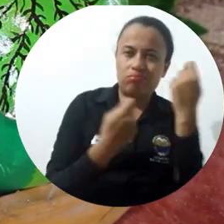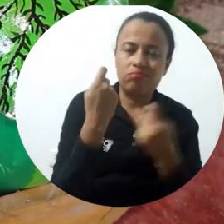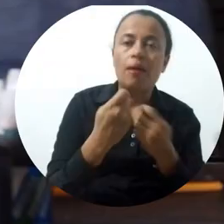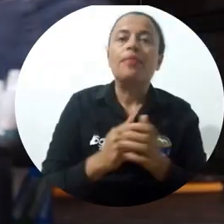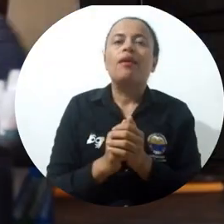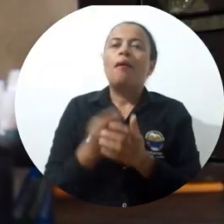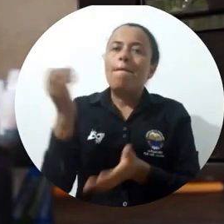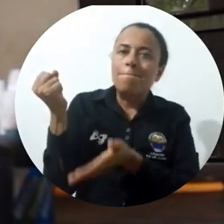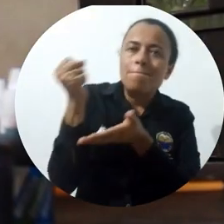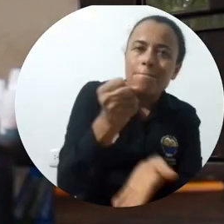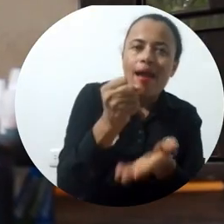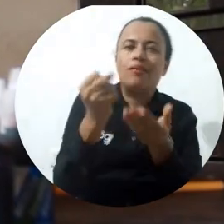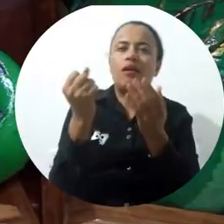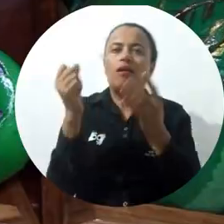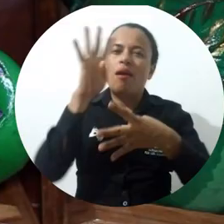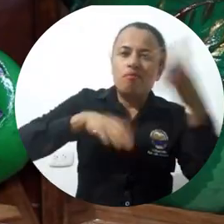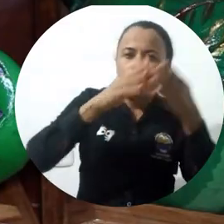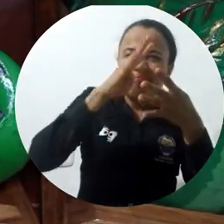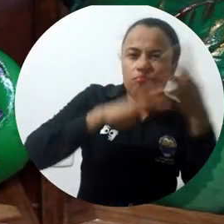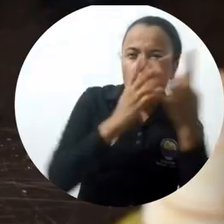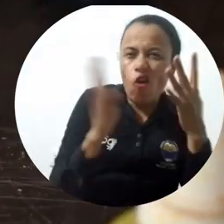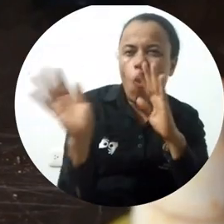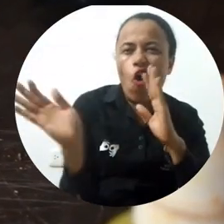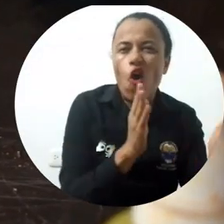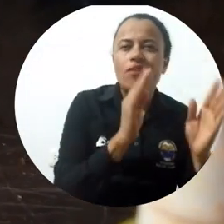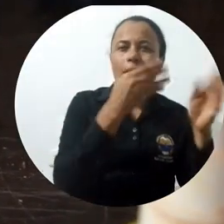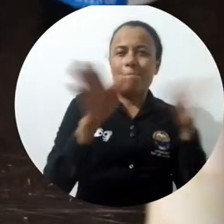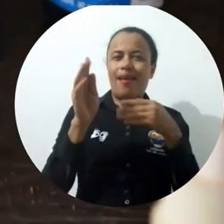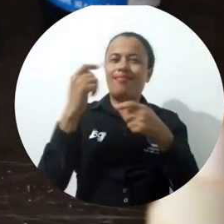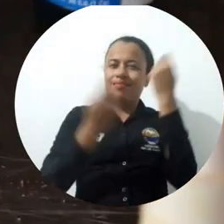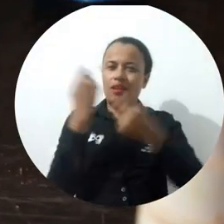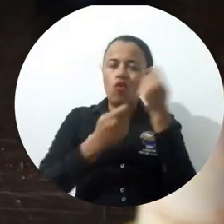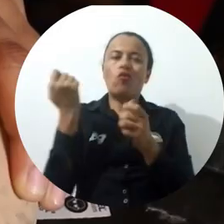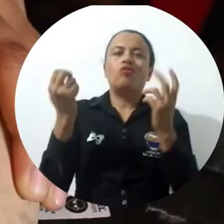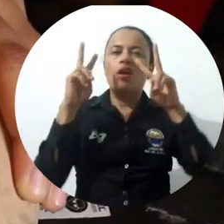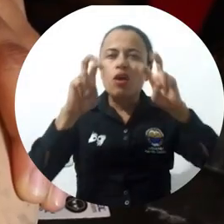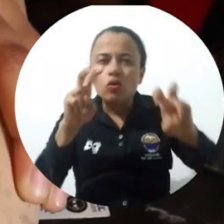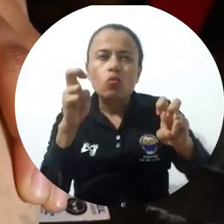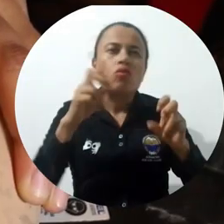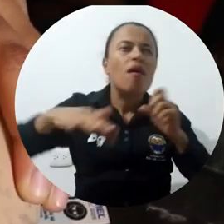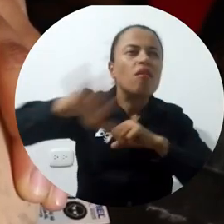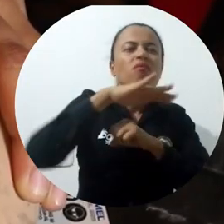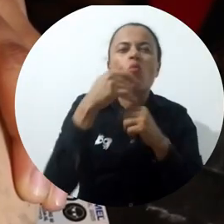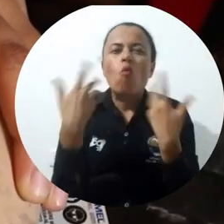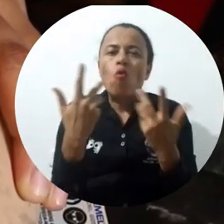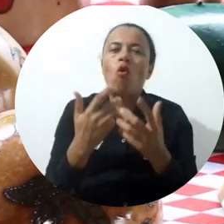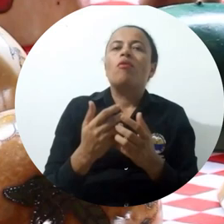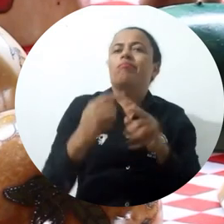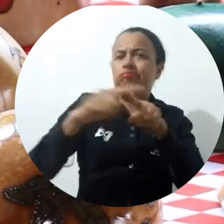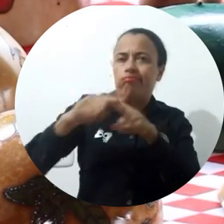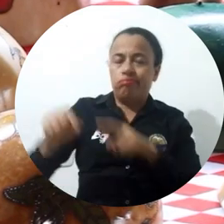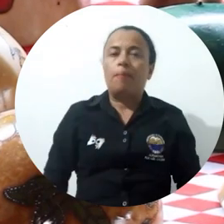estructuración de plan de negocios, investigación de mercados, estudios de costos y presupuestos, entre otros. La universidad no puede ser ajeno,